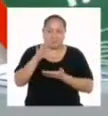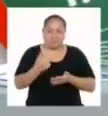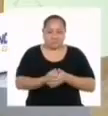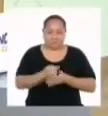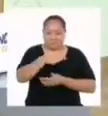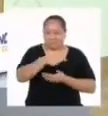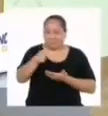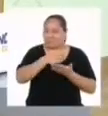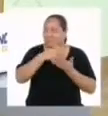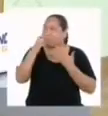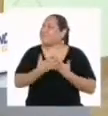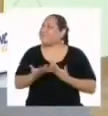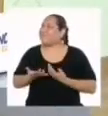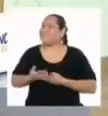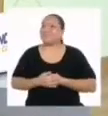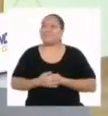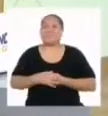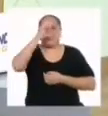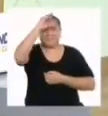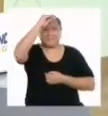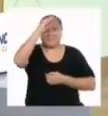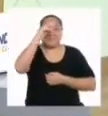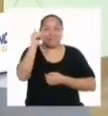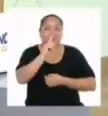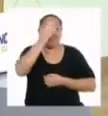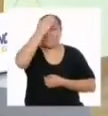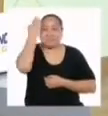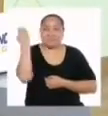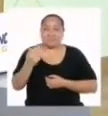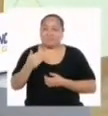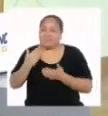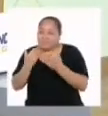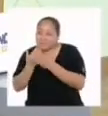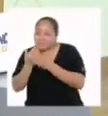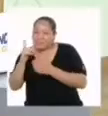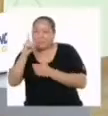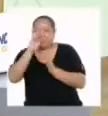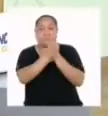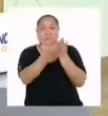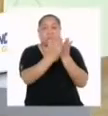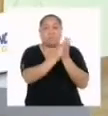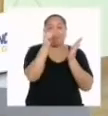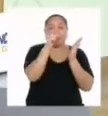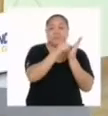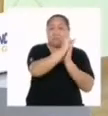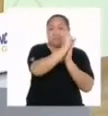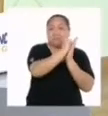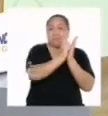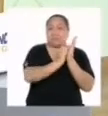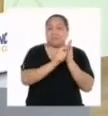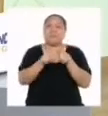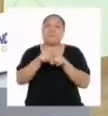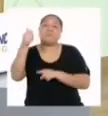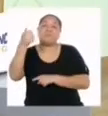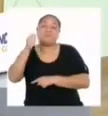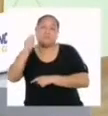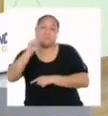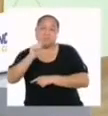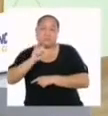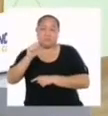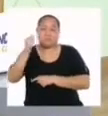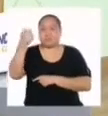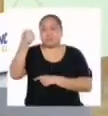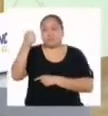la sesión de hoy. Chicas y chicos, no se olviden de tener cerca un cuaderno de apuntes y un lápiz o lapicero en la mano.